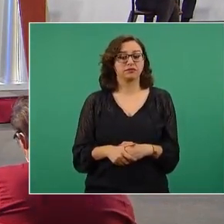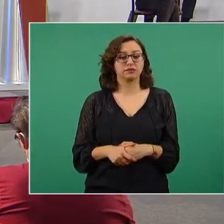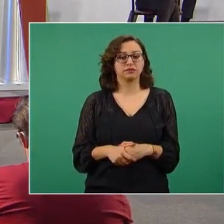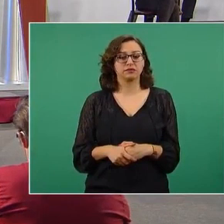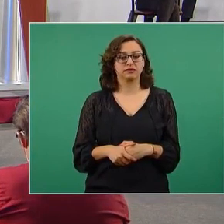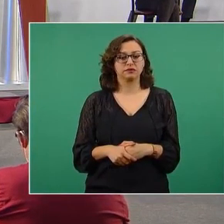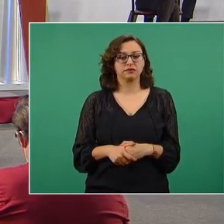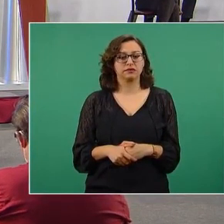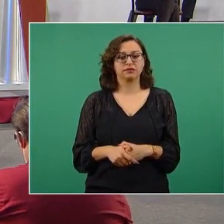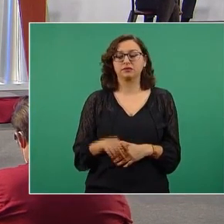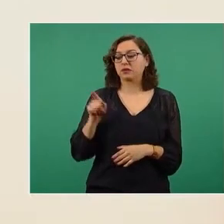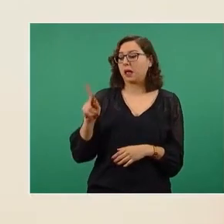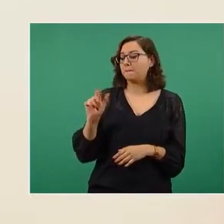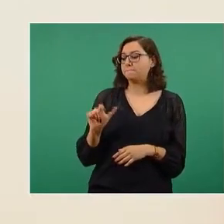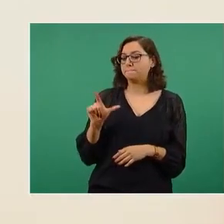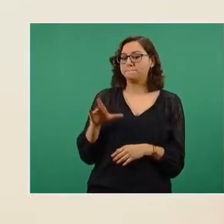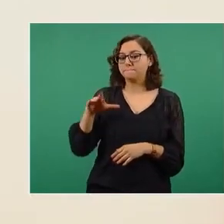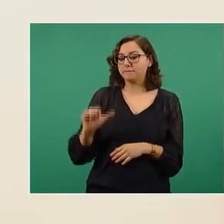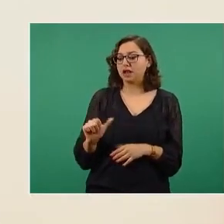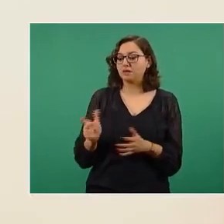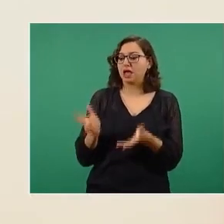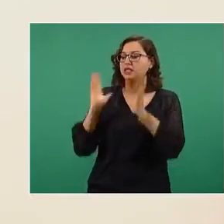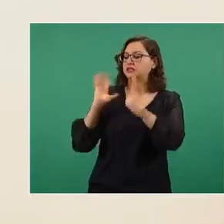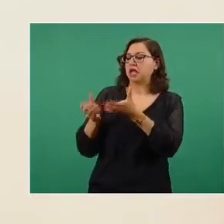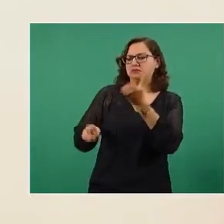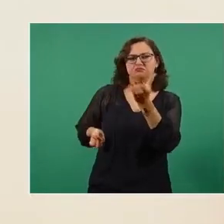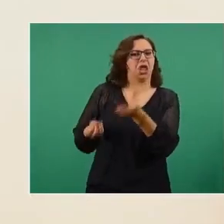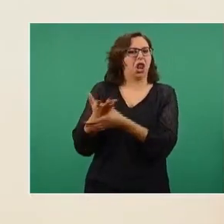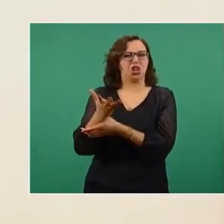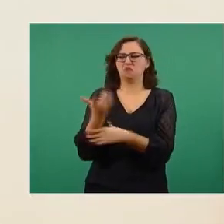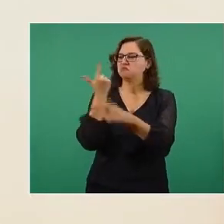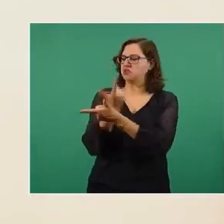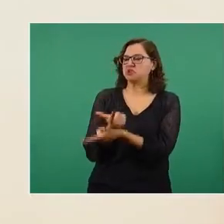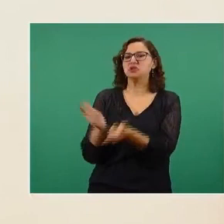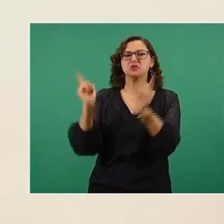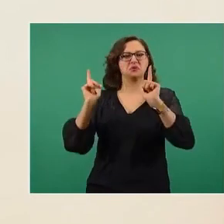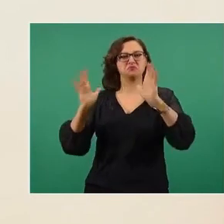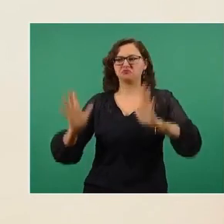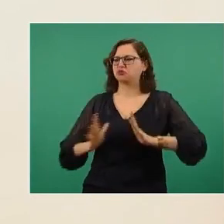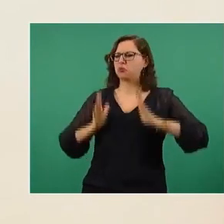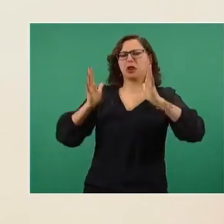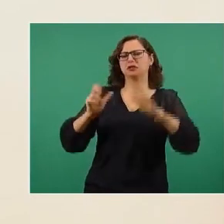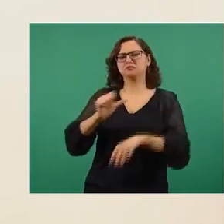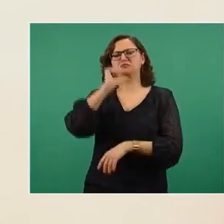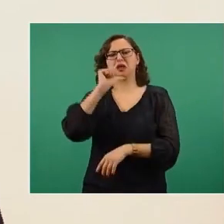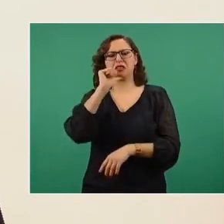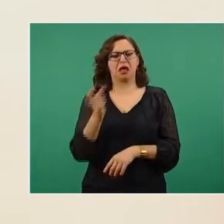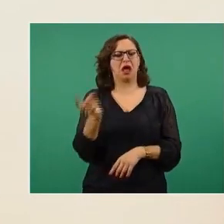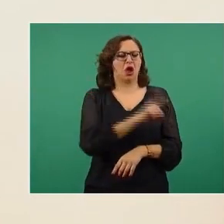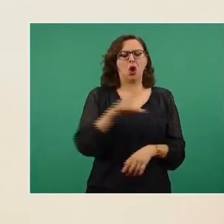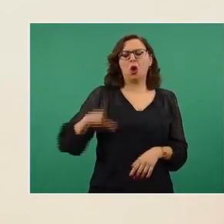la prisión no fue tan sorprendente como el hecho de que el gobierno del presidente Andrés Manuel López